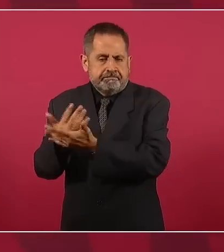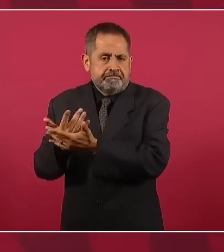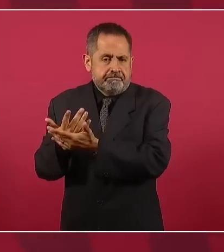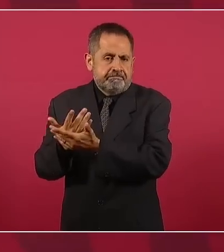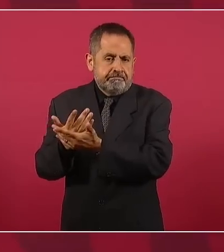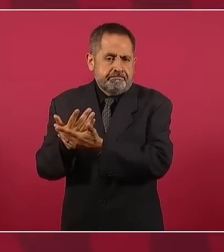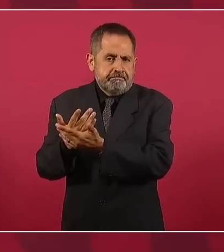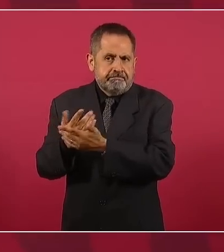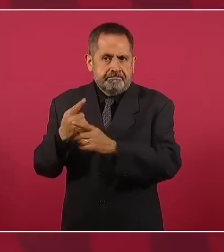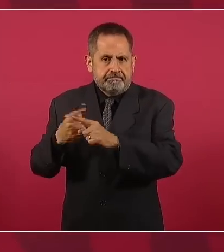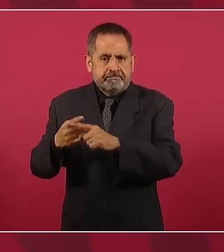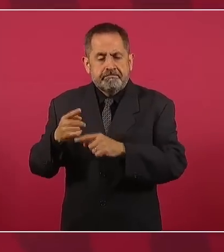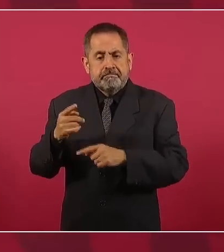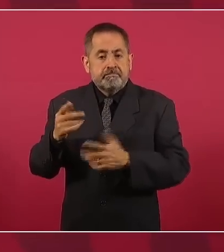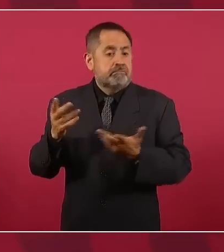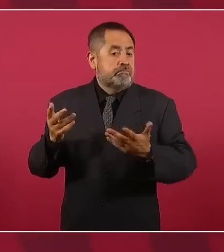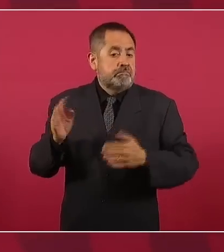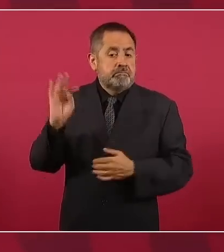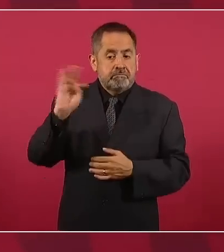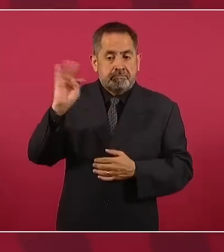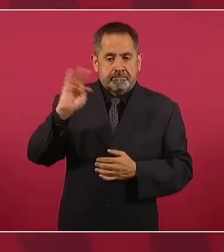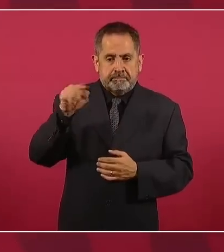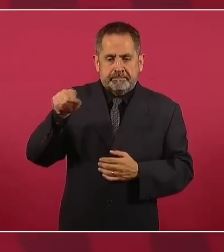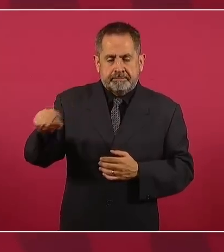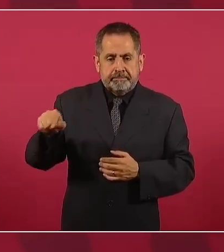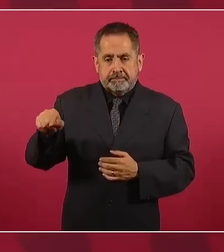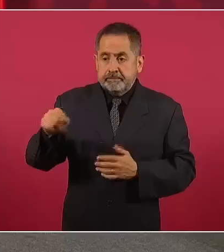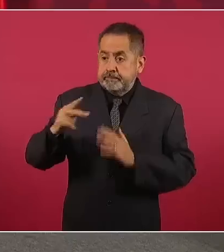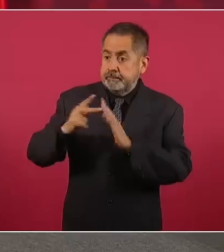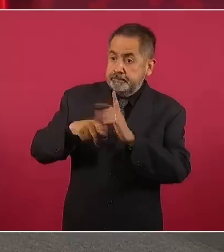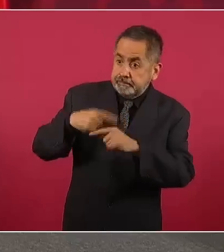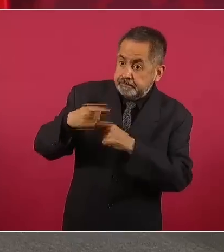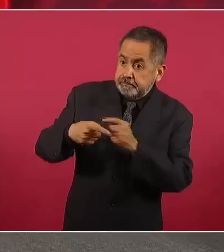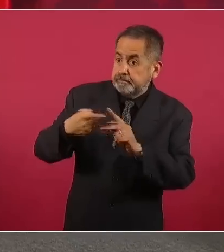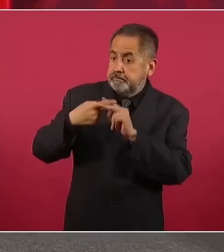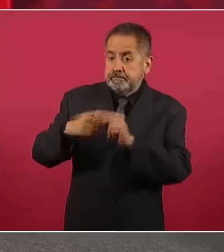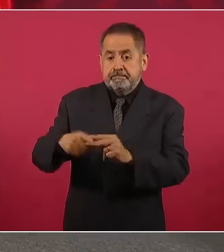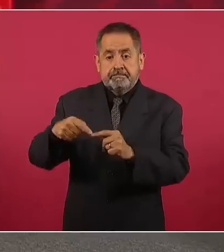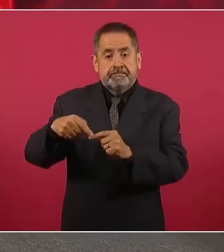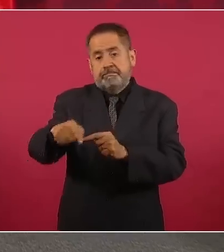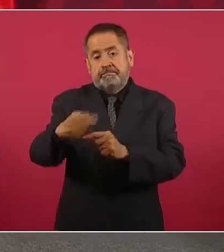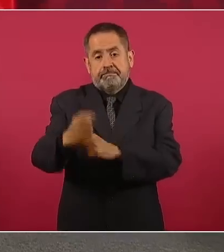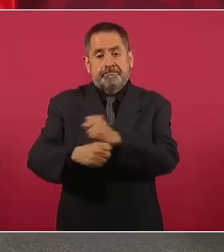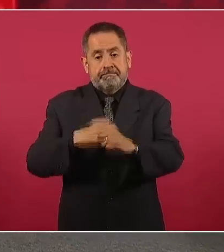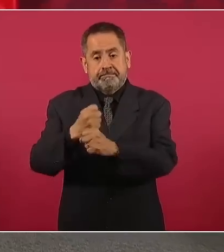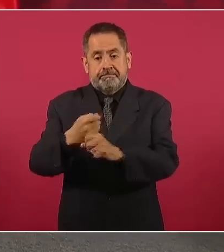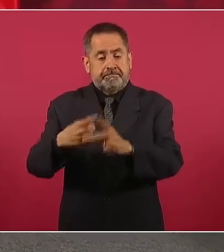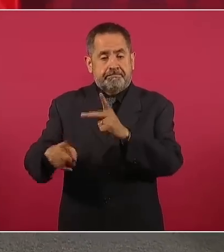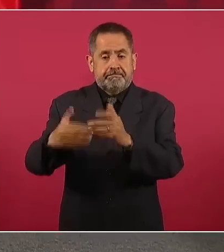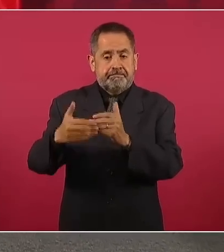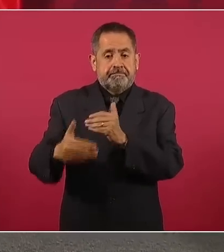ahora que va a reiniciar el ciclo escolar,